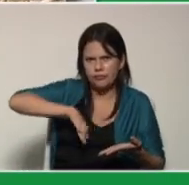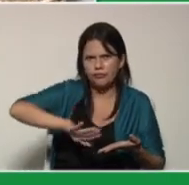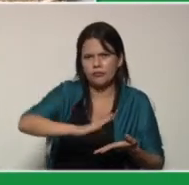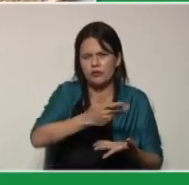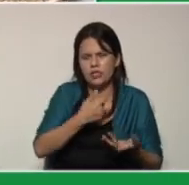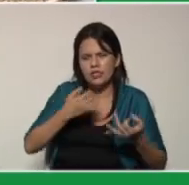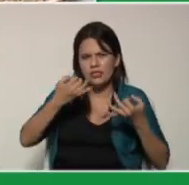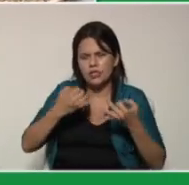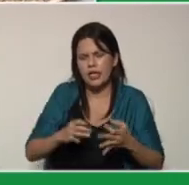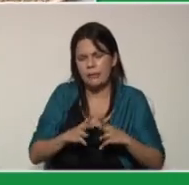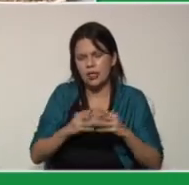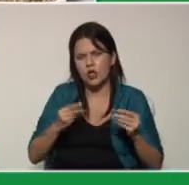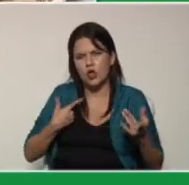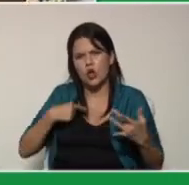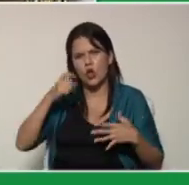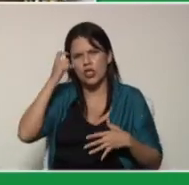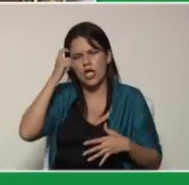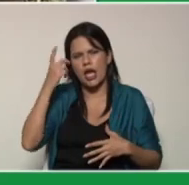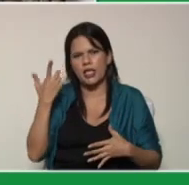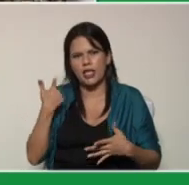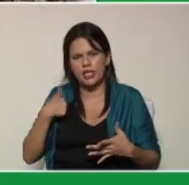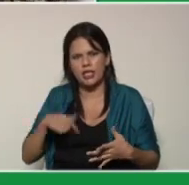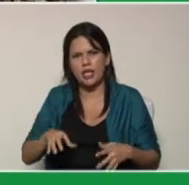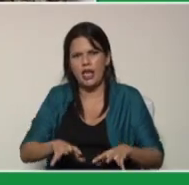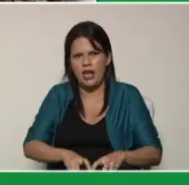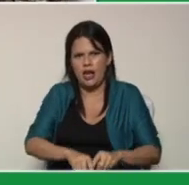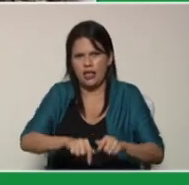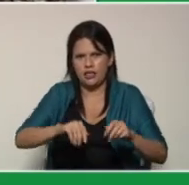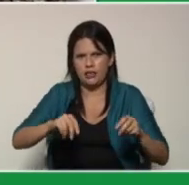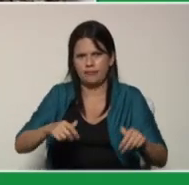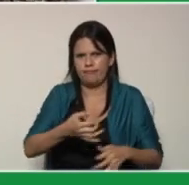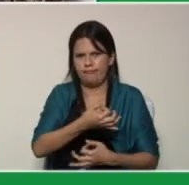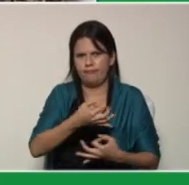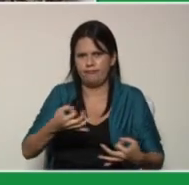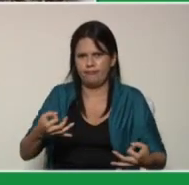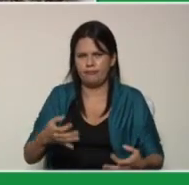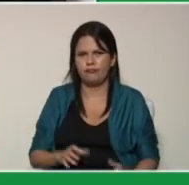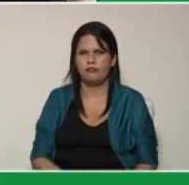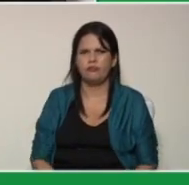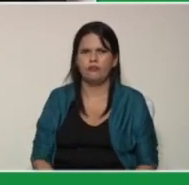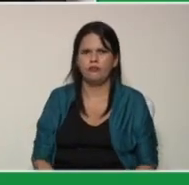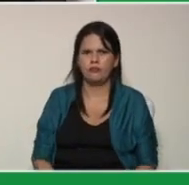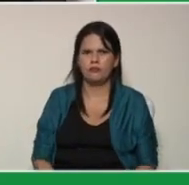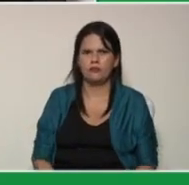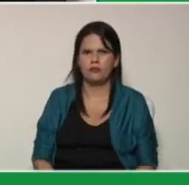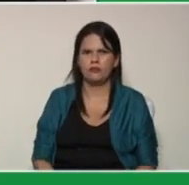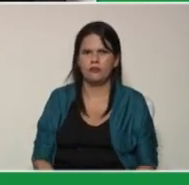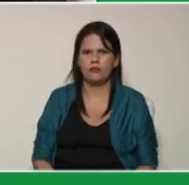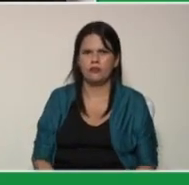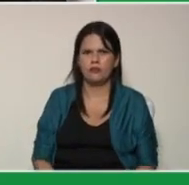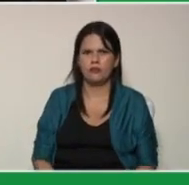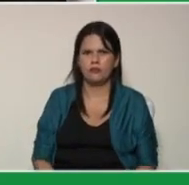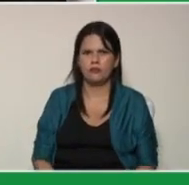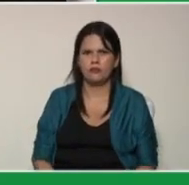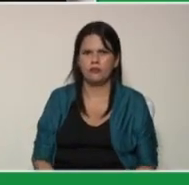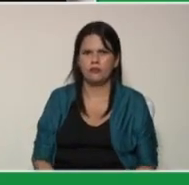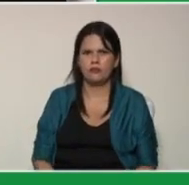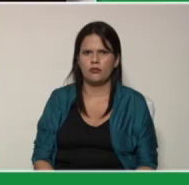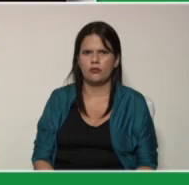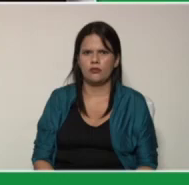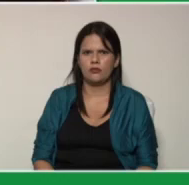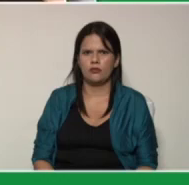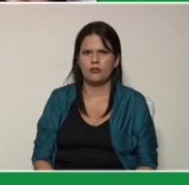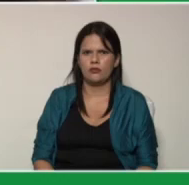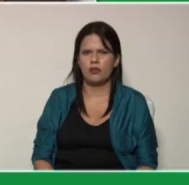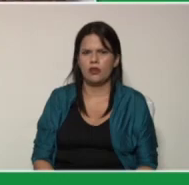constantemente todos los días hasta obtener el resultado por último tenemos el lombricultivo este recicla los